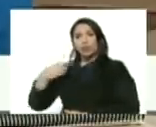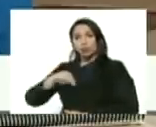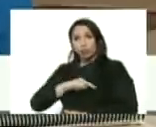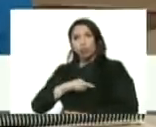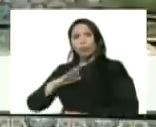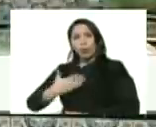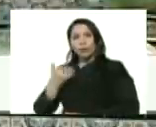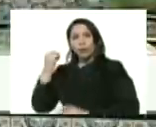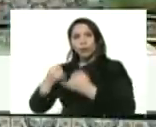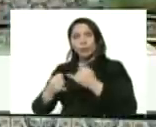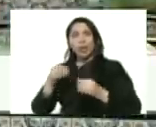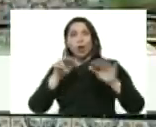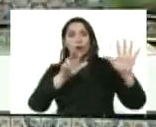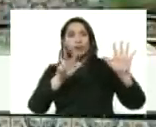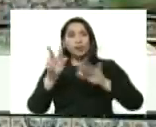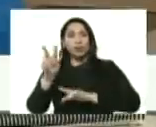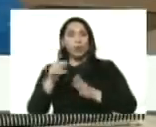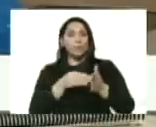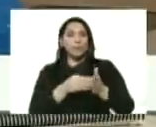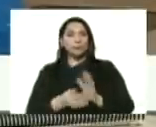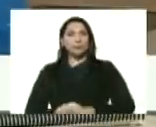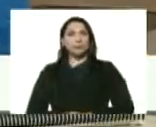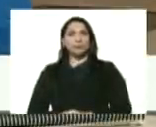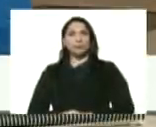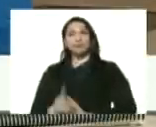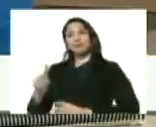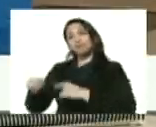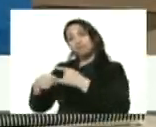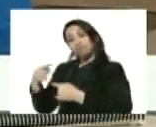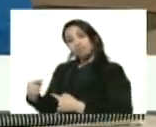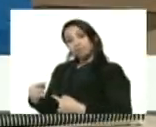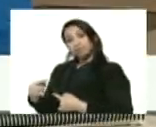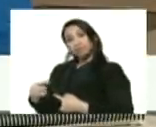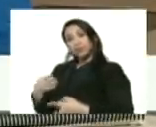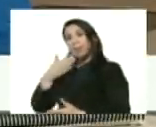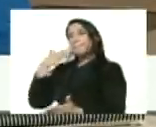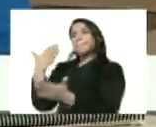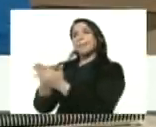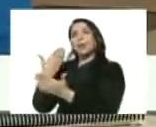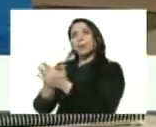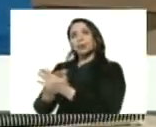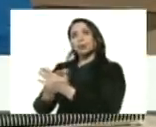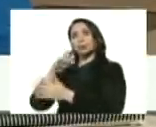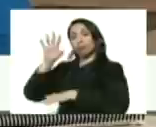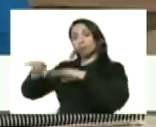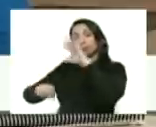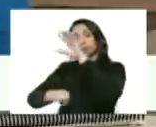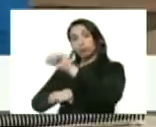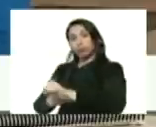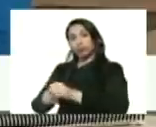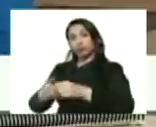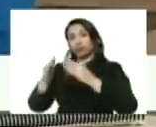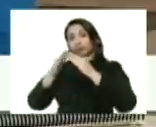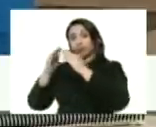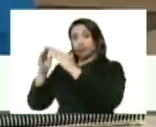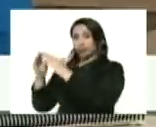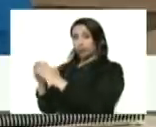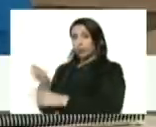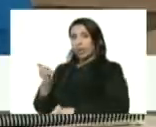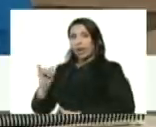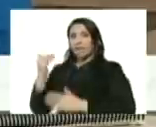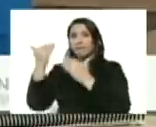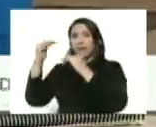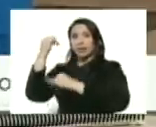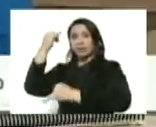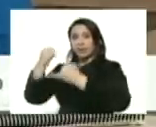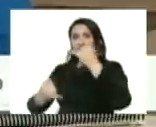llevamos 82.000 correcto luego vamos le estamos proponiendo la adquisición de urbanismos que se encuentran en fases